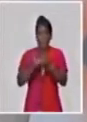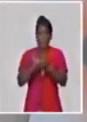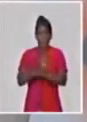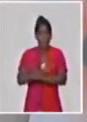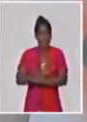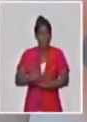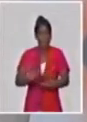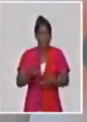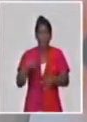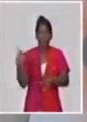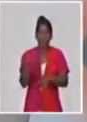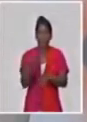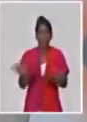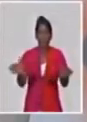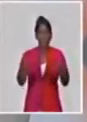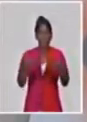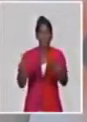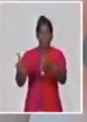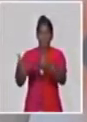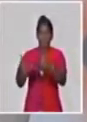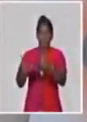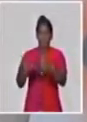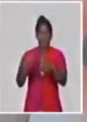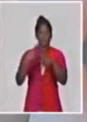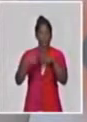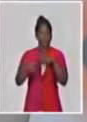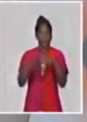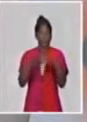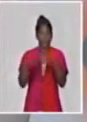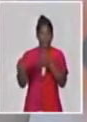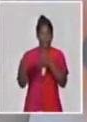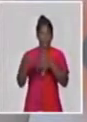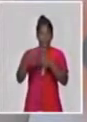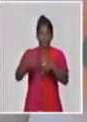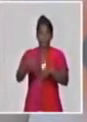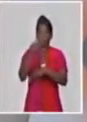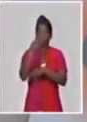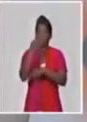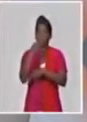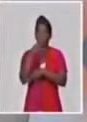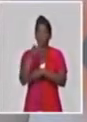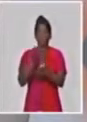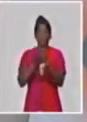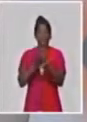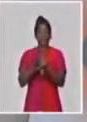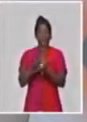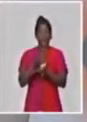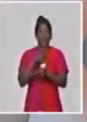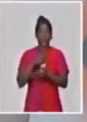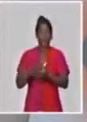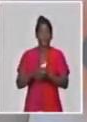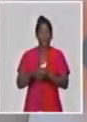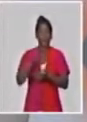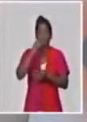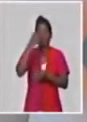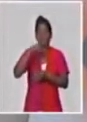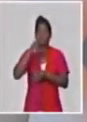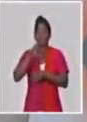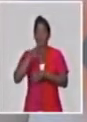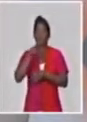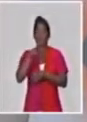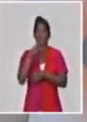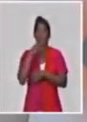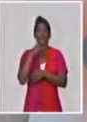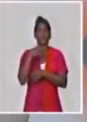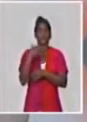Los bares. Aquellos restaurantes que cuenten con bar solamente van a prestar servicios de Servi. ¿De qué estamos hablando? Servicio a la